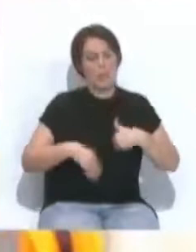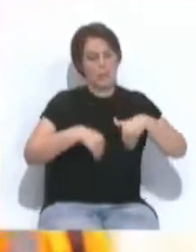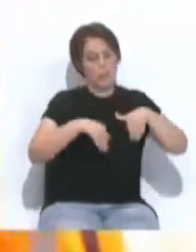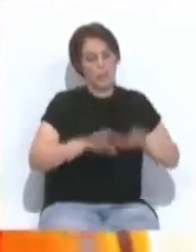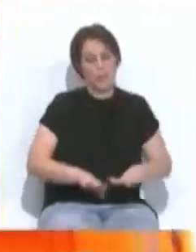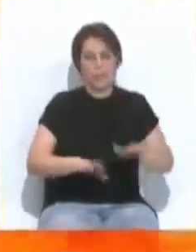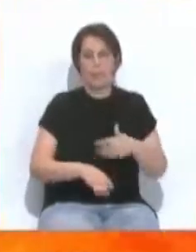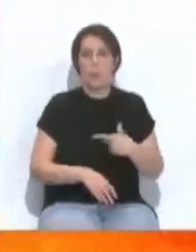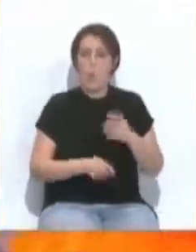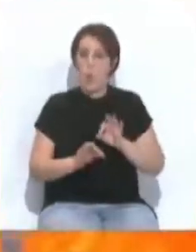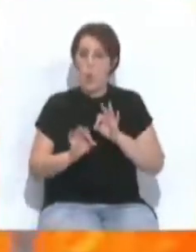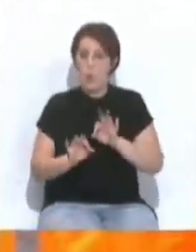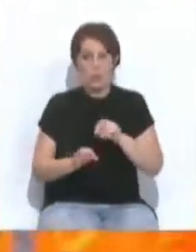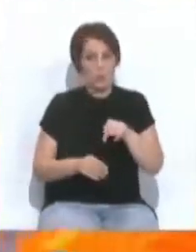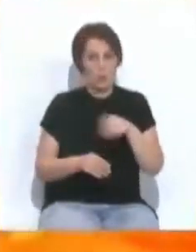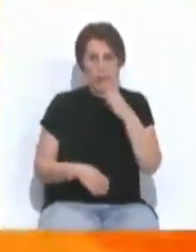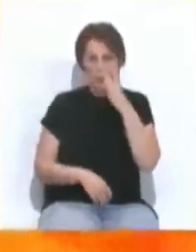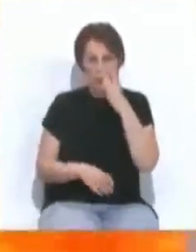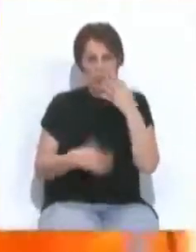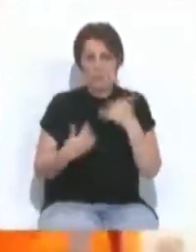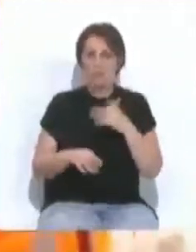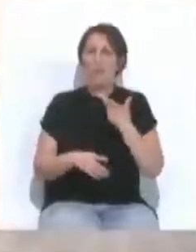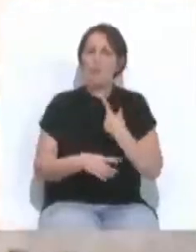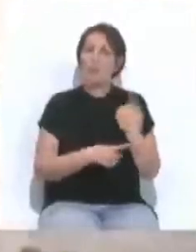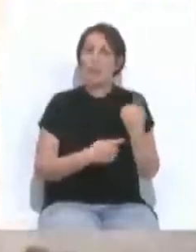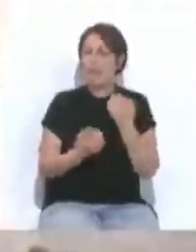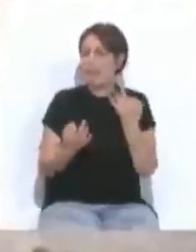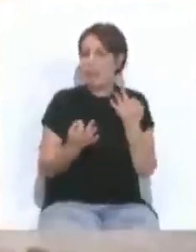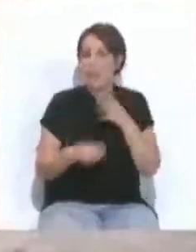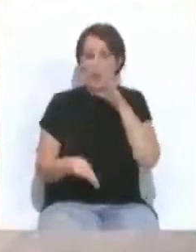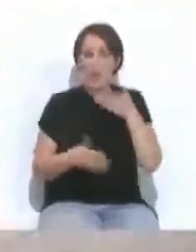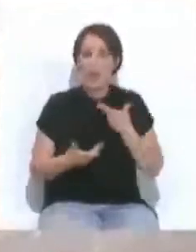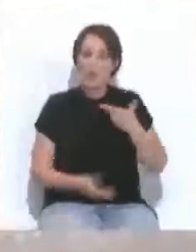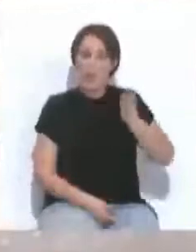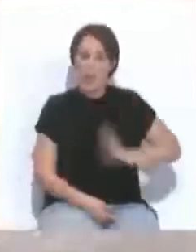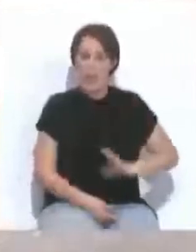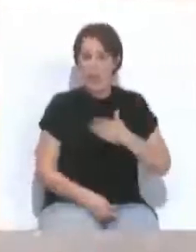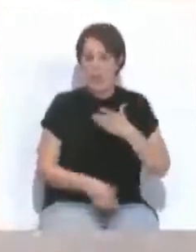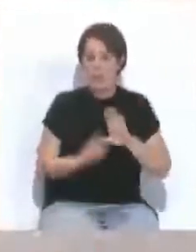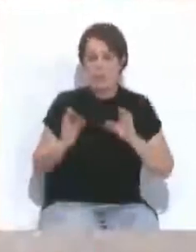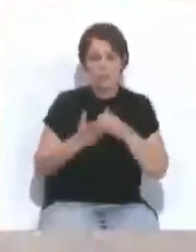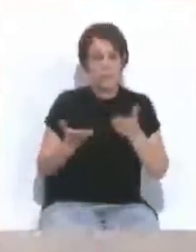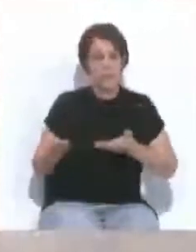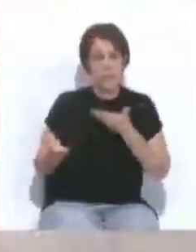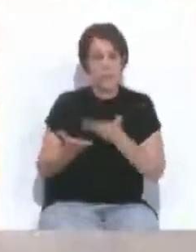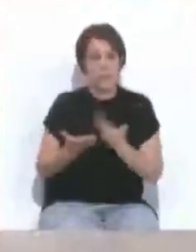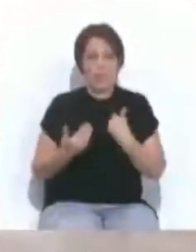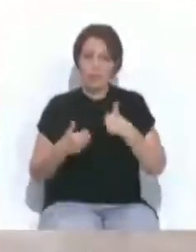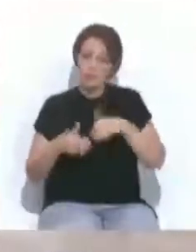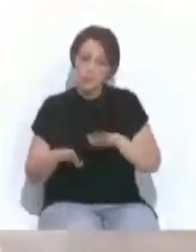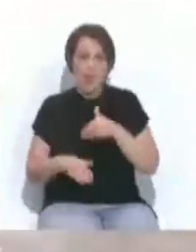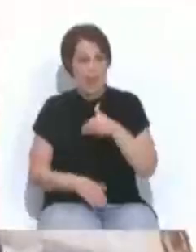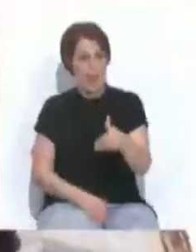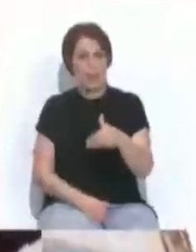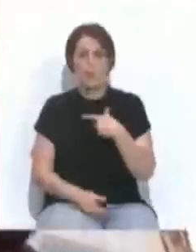anunciada prevista coincidiendo con el carnaval. Queda pendiente la actualización salarial demandada por la plantilla que se ha dejado para